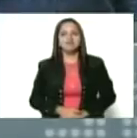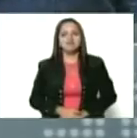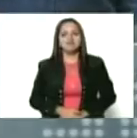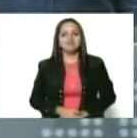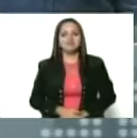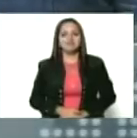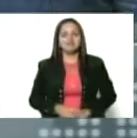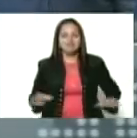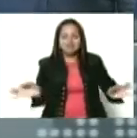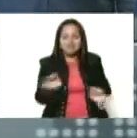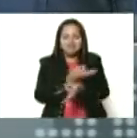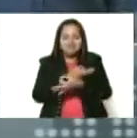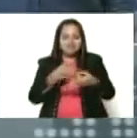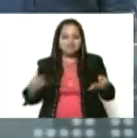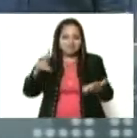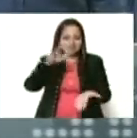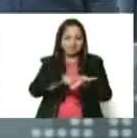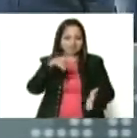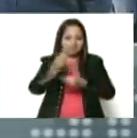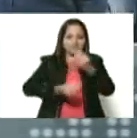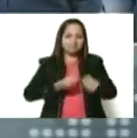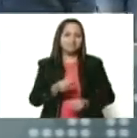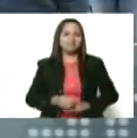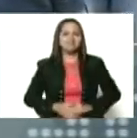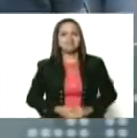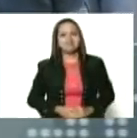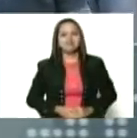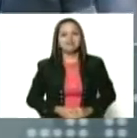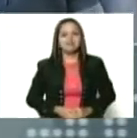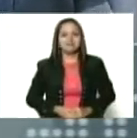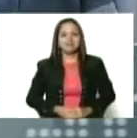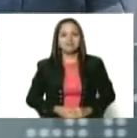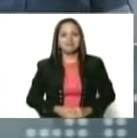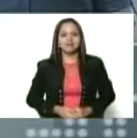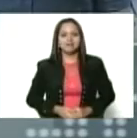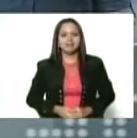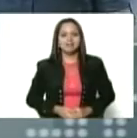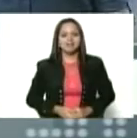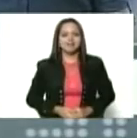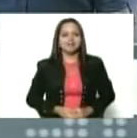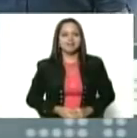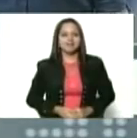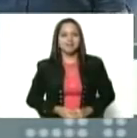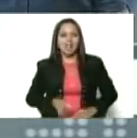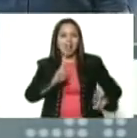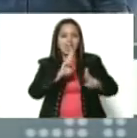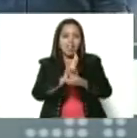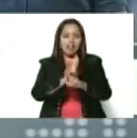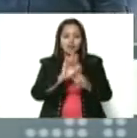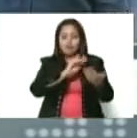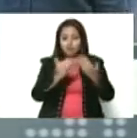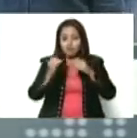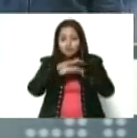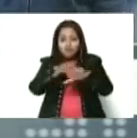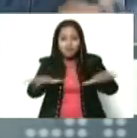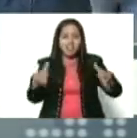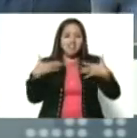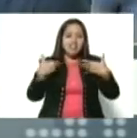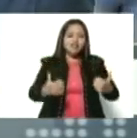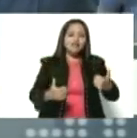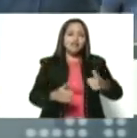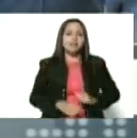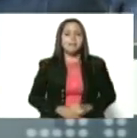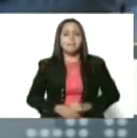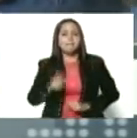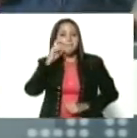Cúmplase, pues, cúmplase. La red comunal de salud, la red comunal de parto humanizado,